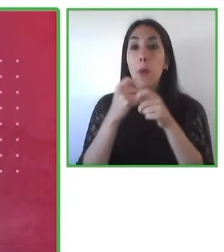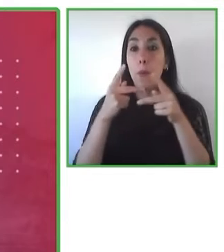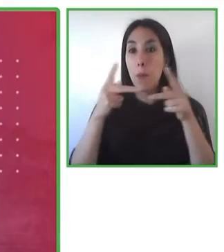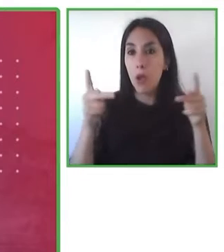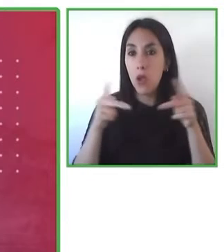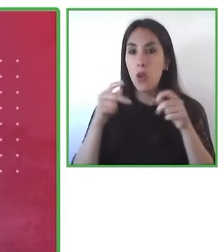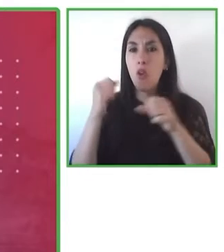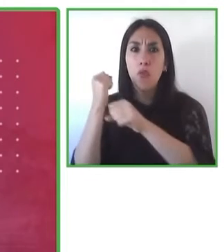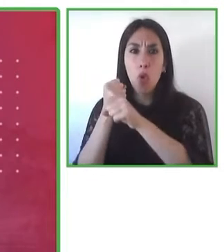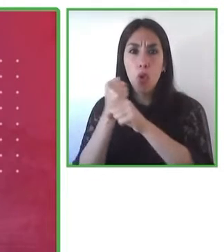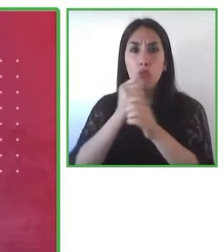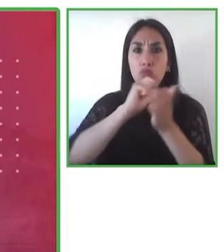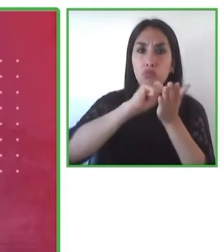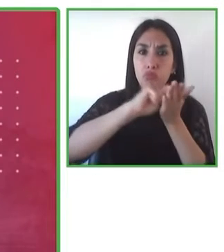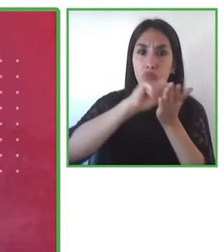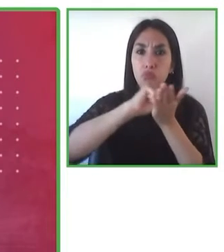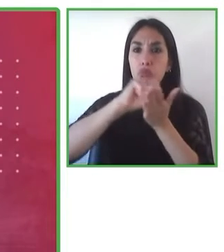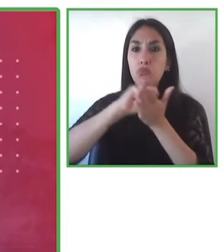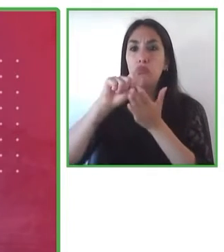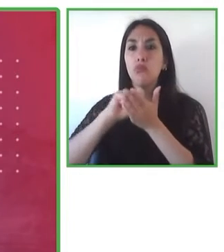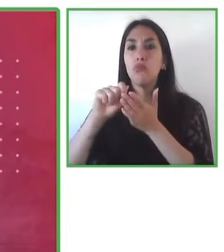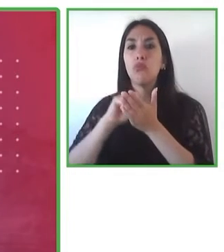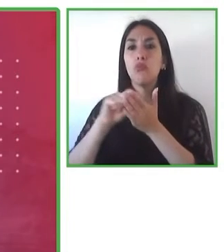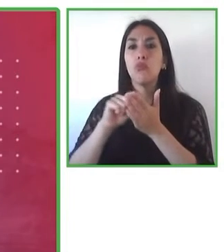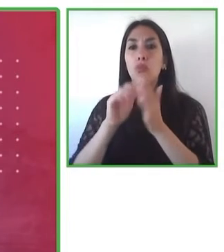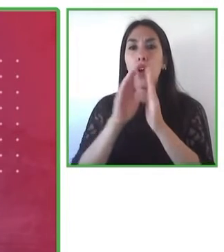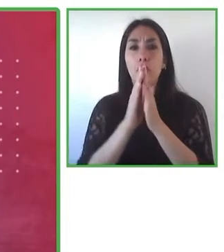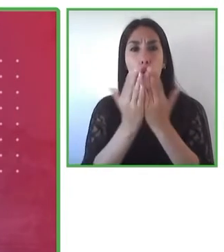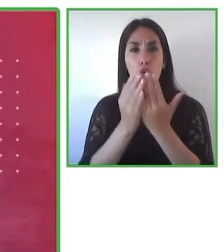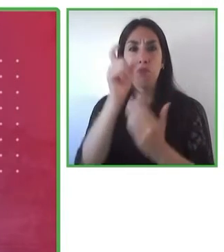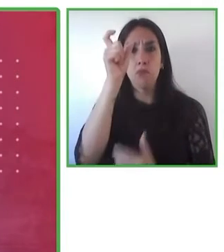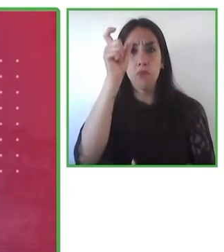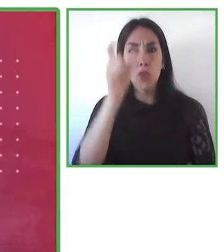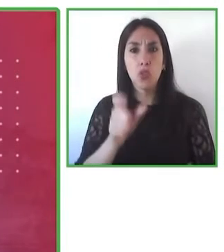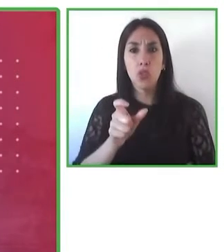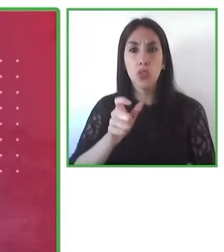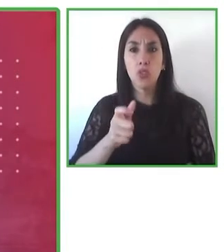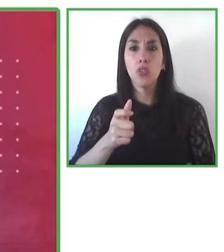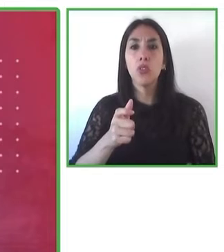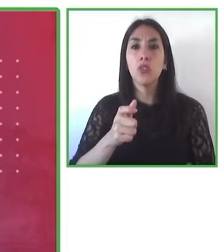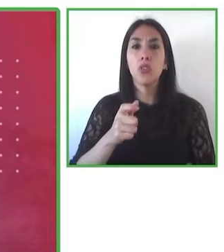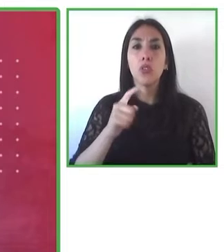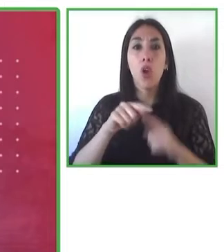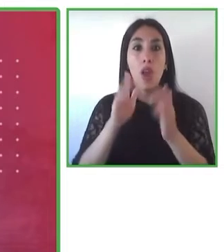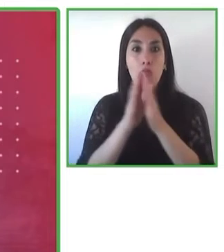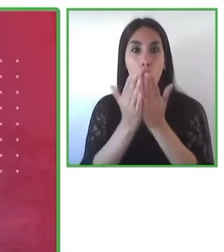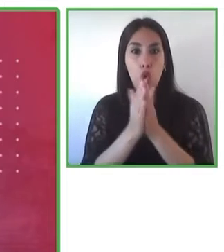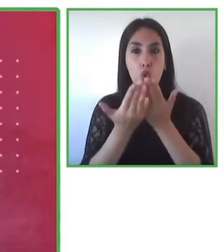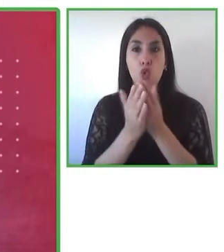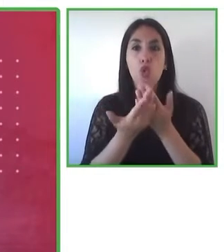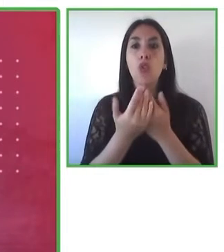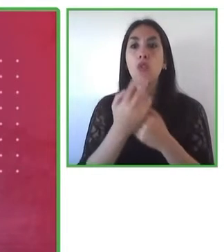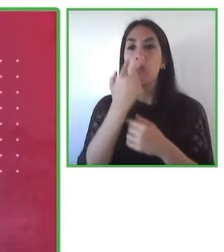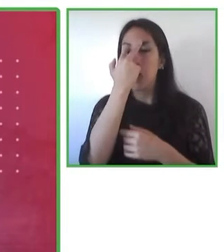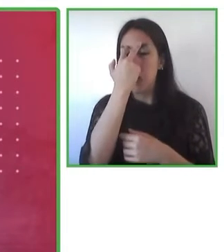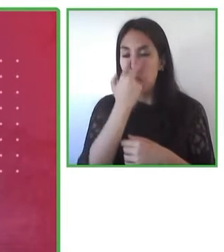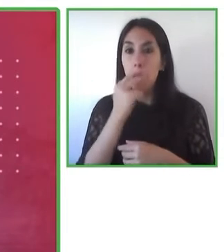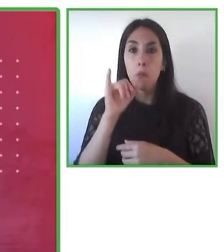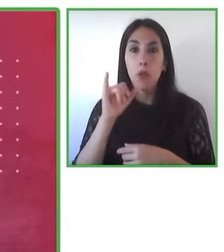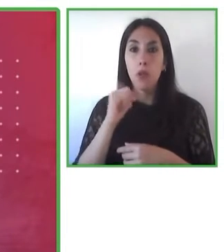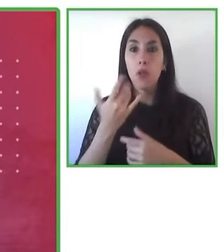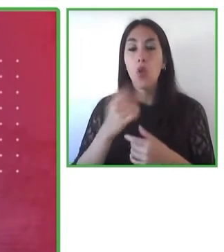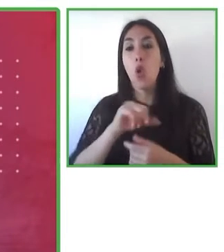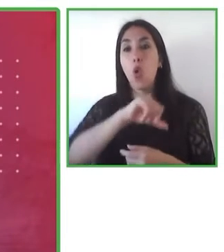para personas con discapacidad visual, y, sobre todo, que permite el intercambio entre países de obras en formatos accesibles, o sea,